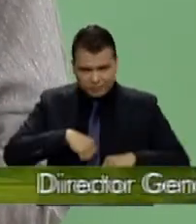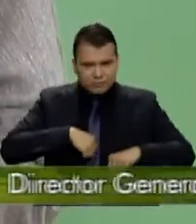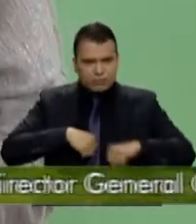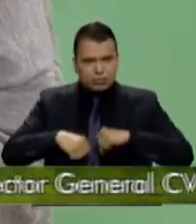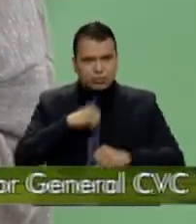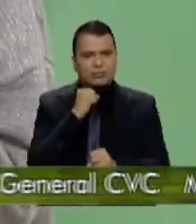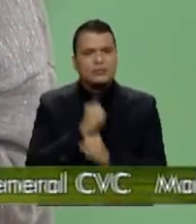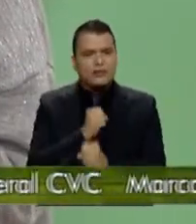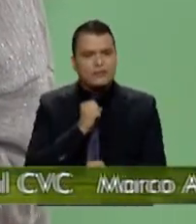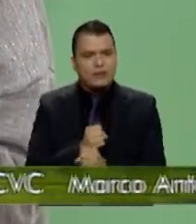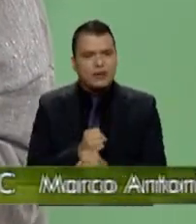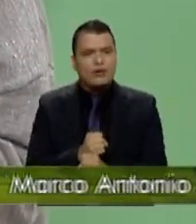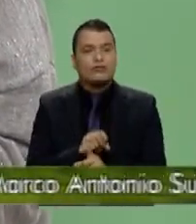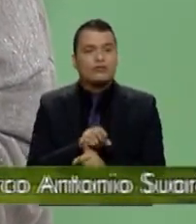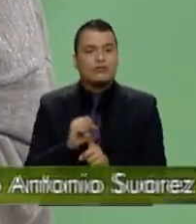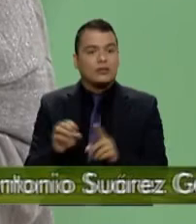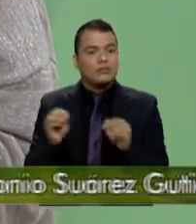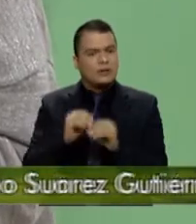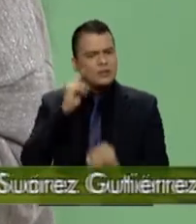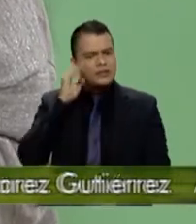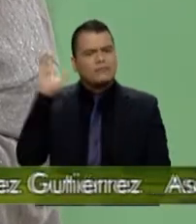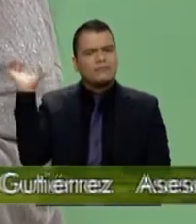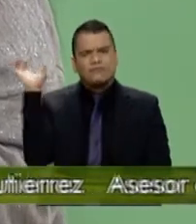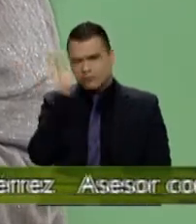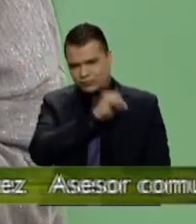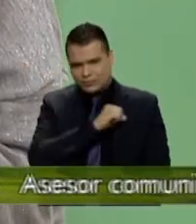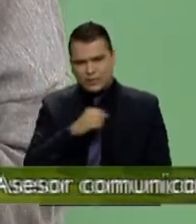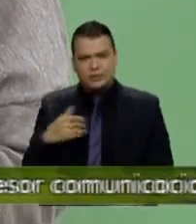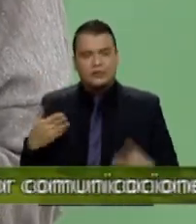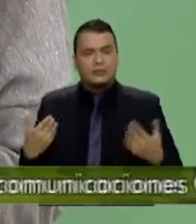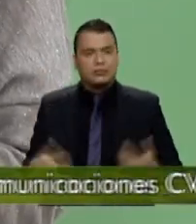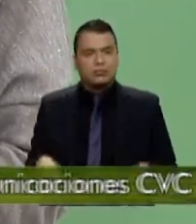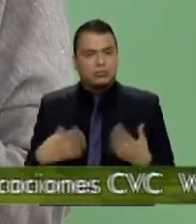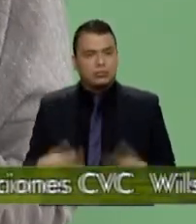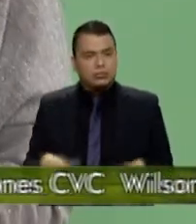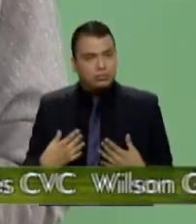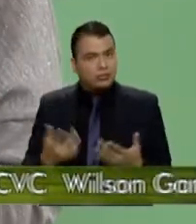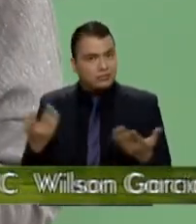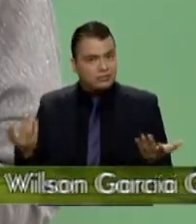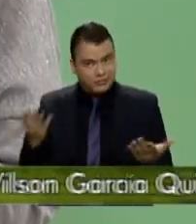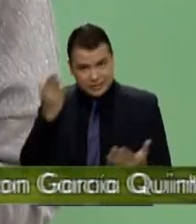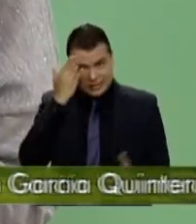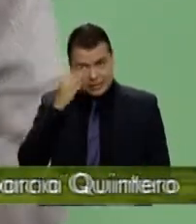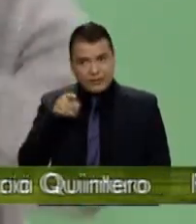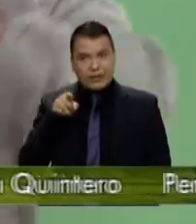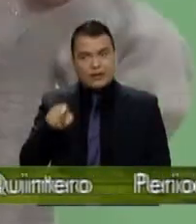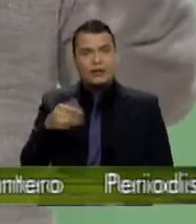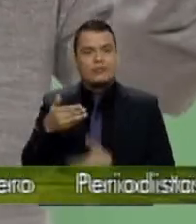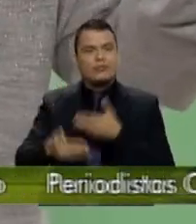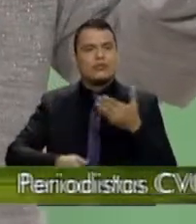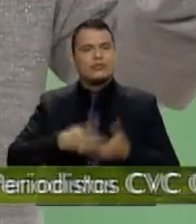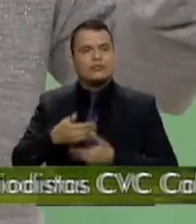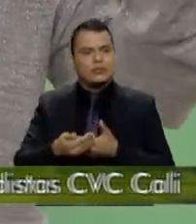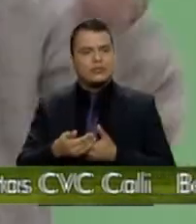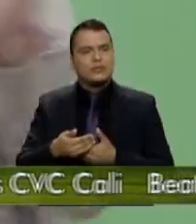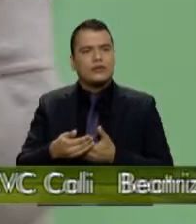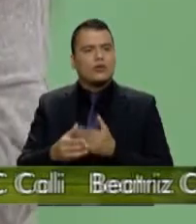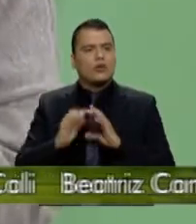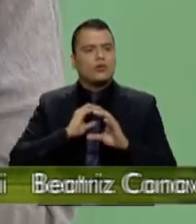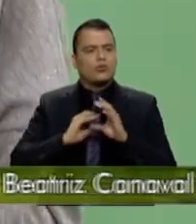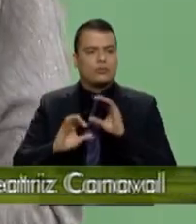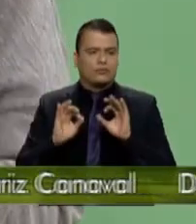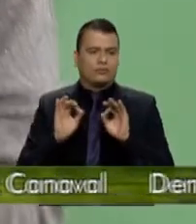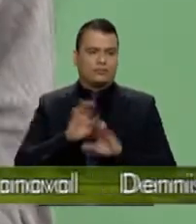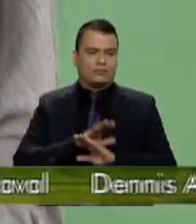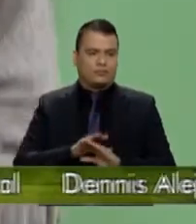entendamos que la educación ambiental es parte activa de todos los proyectos ambientales que se generen en el territorio. Así sean obras grises grandotas,